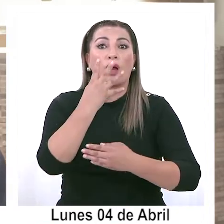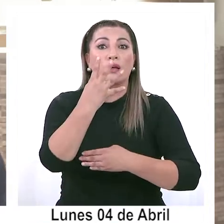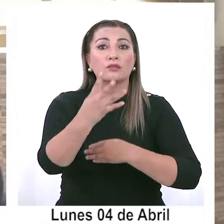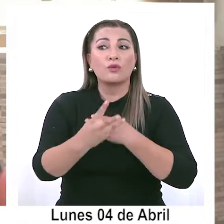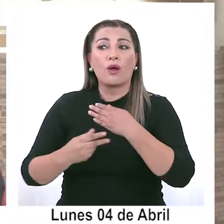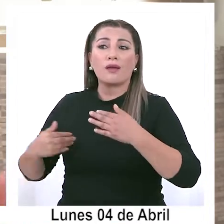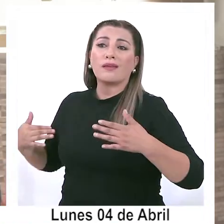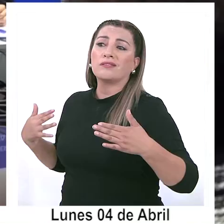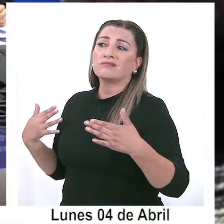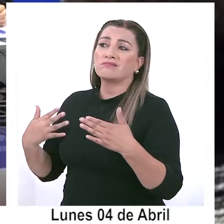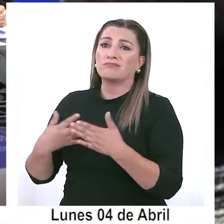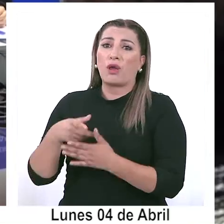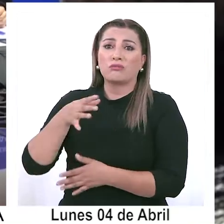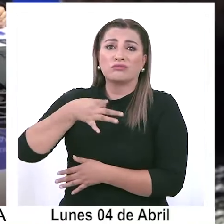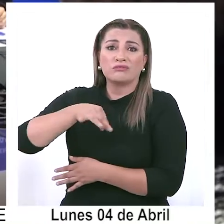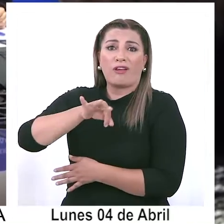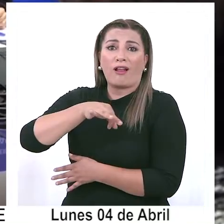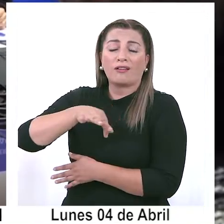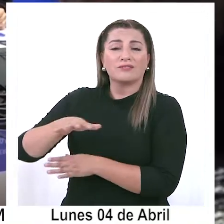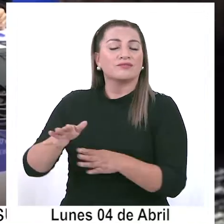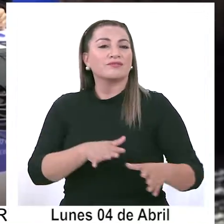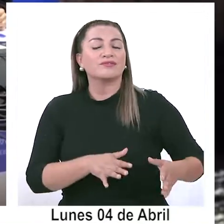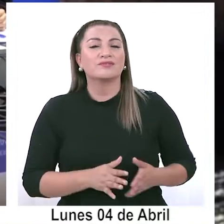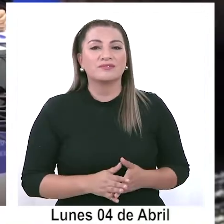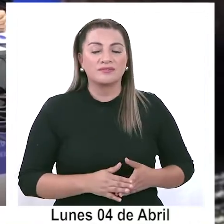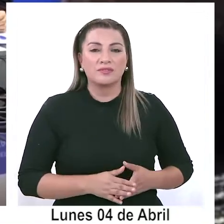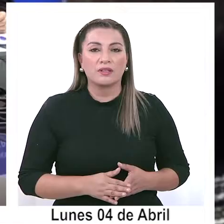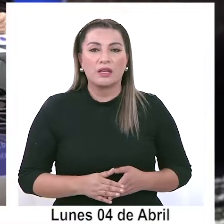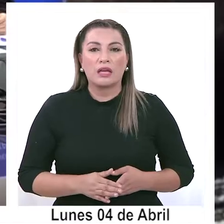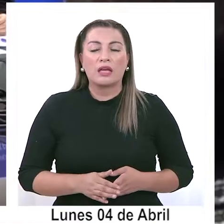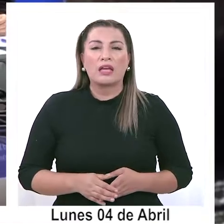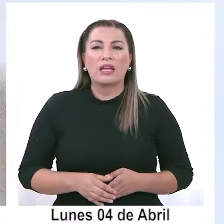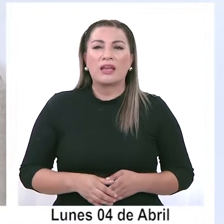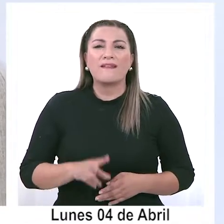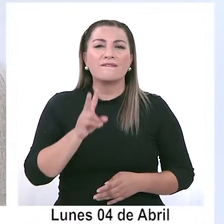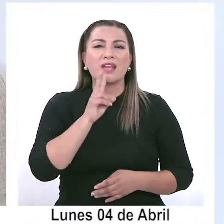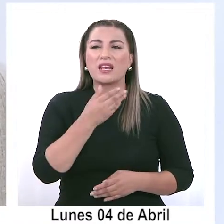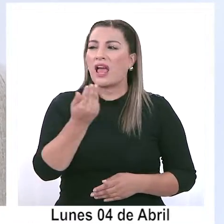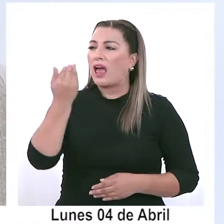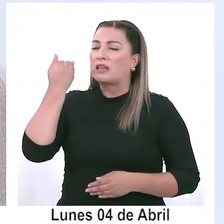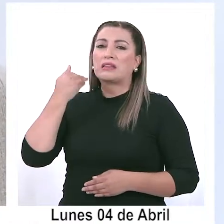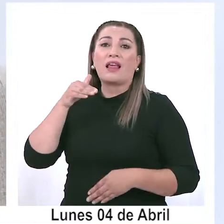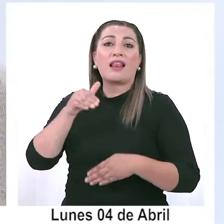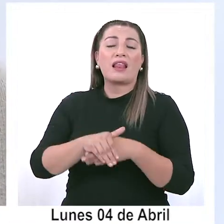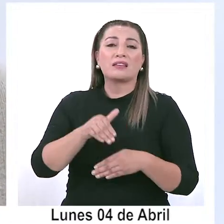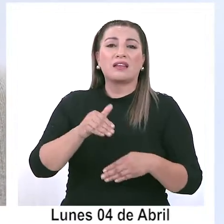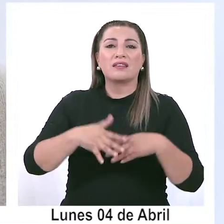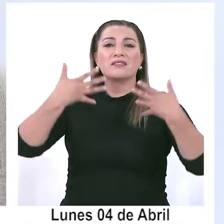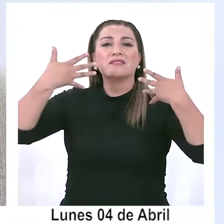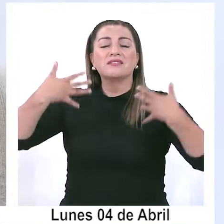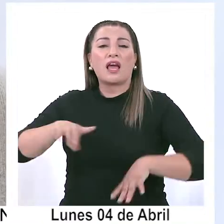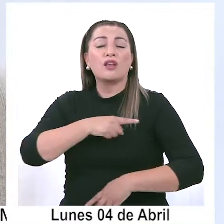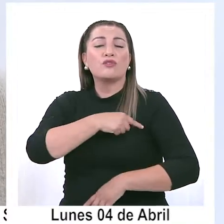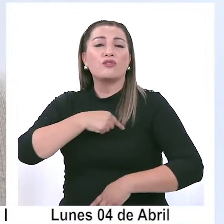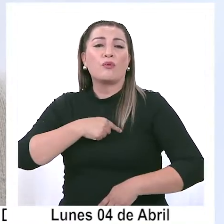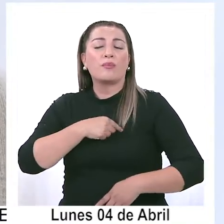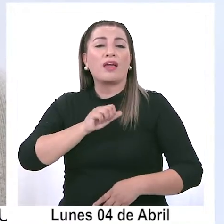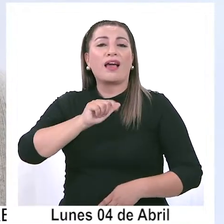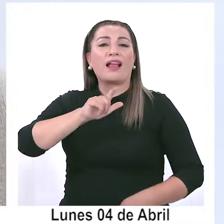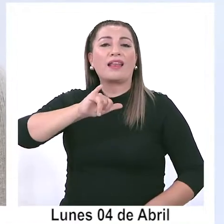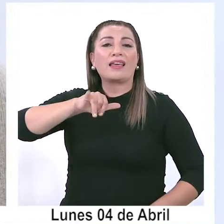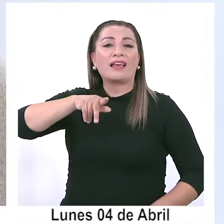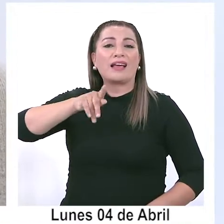años de completo abandono. La tarde del pasado viernes se confirmaron los nombres de Alejandra Ceballos